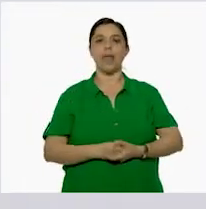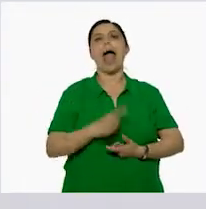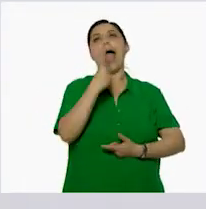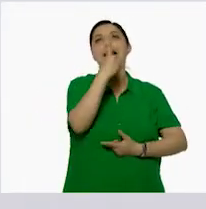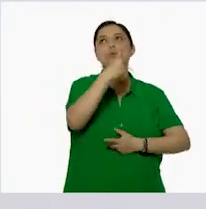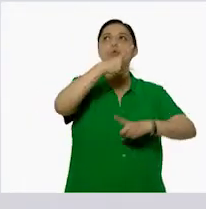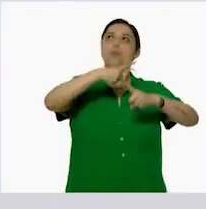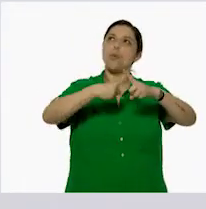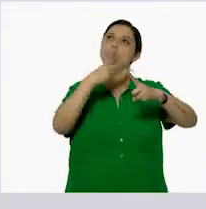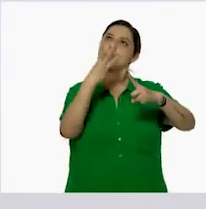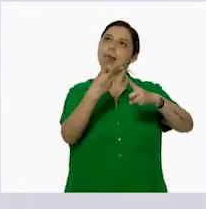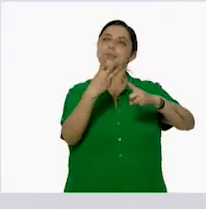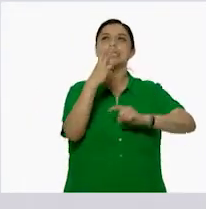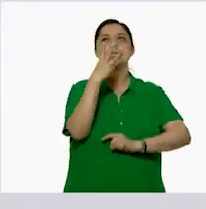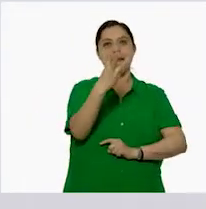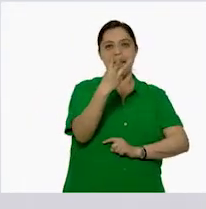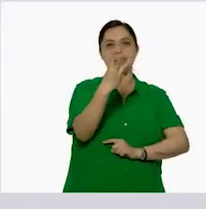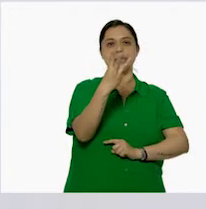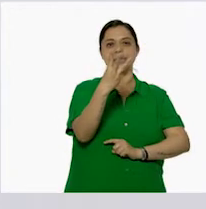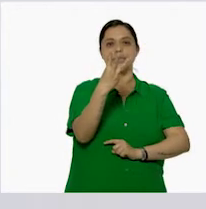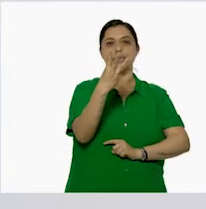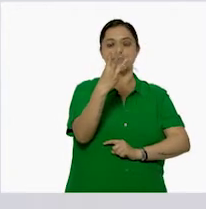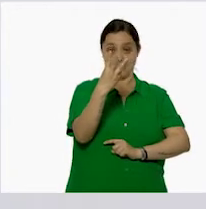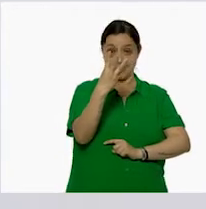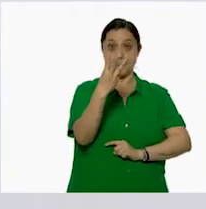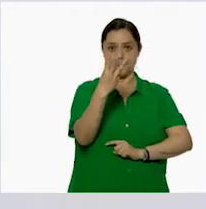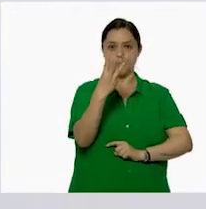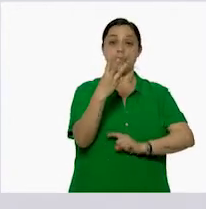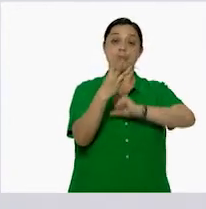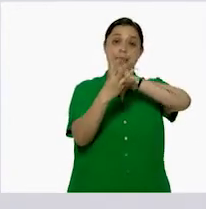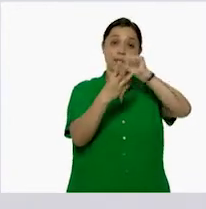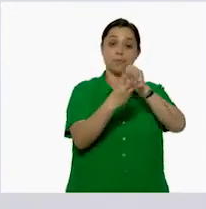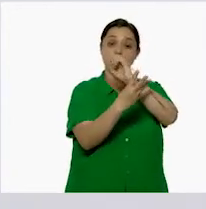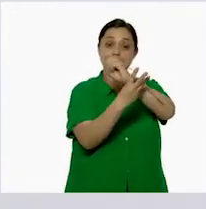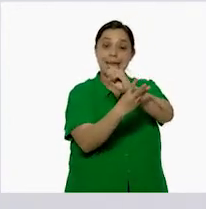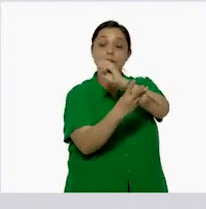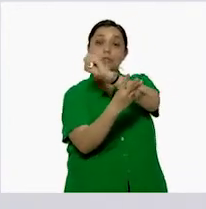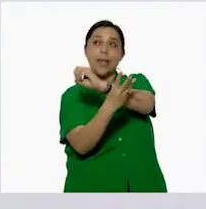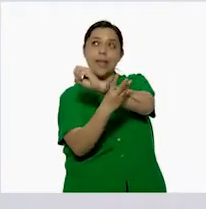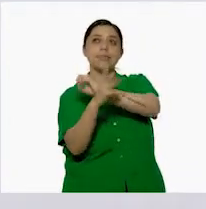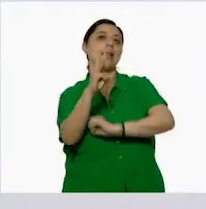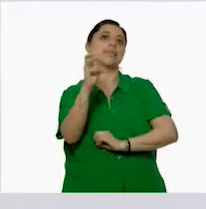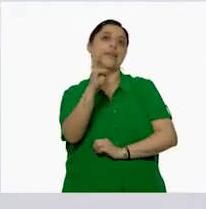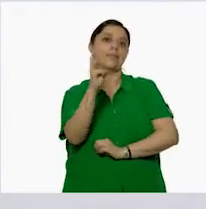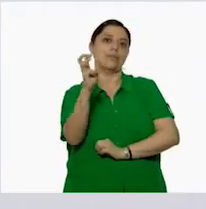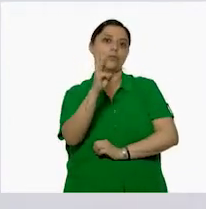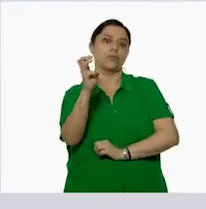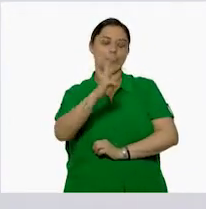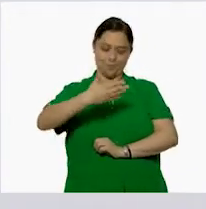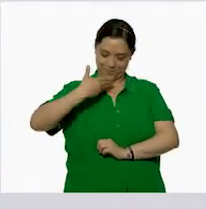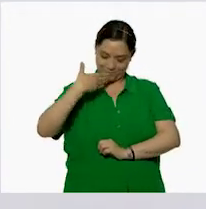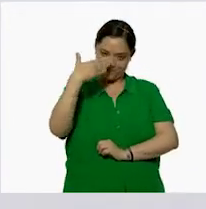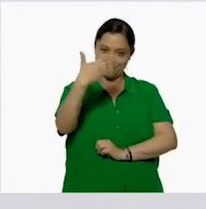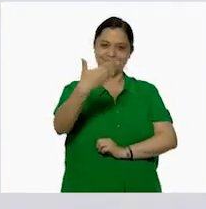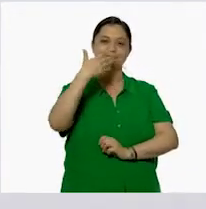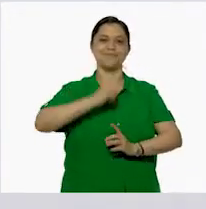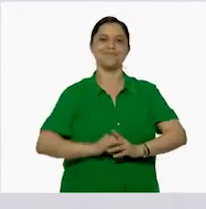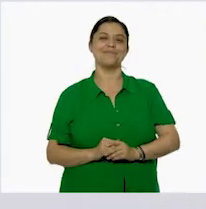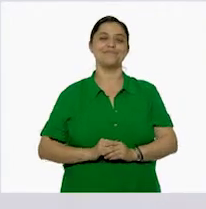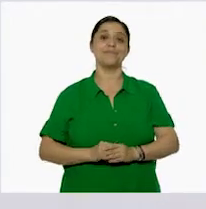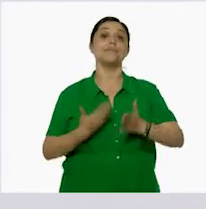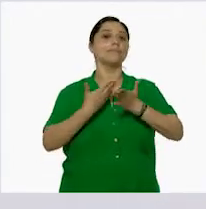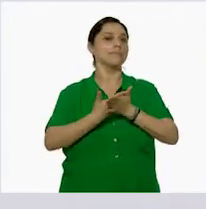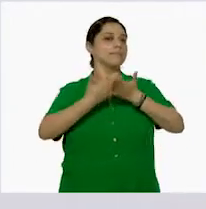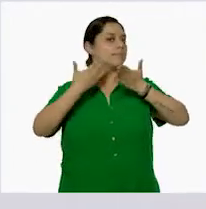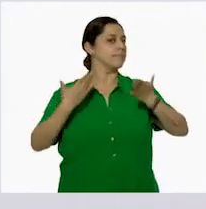por 3 es igual a 3, ¿sí? Así Y ponemos los dos ceros, ¡300! ¡Bien hecho! Ahora